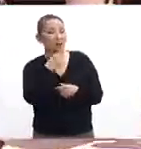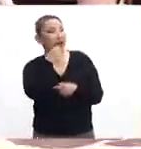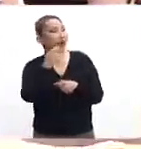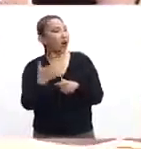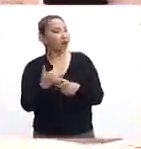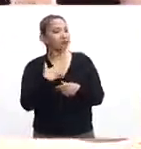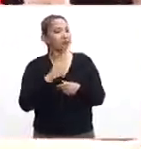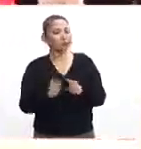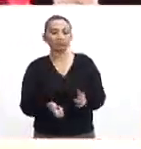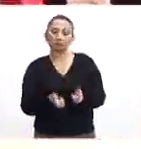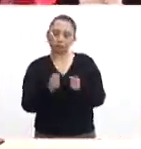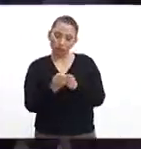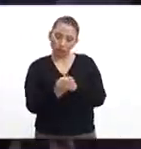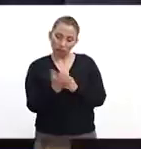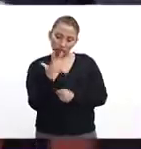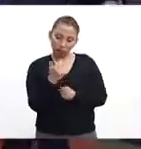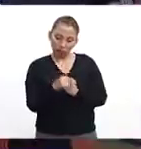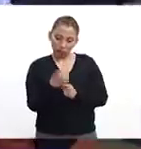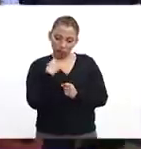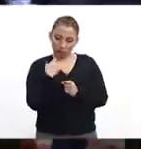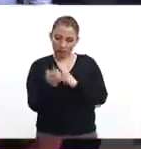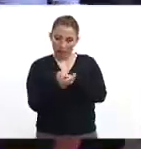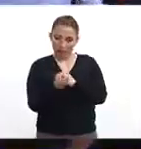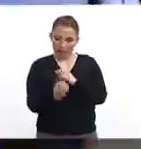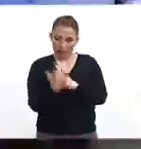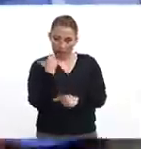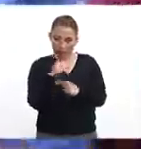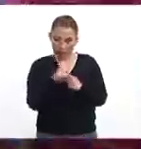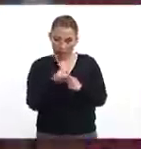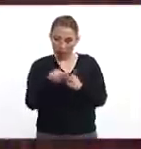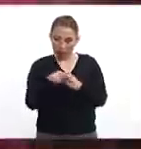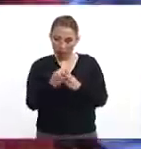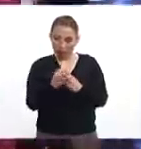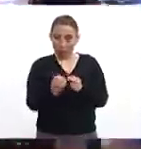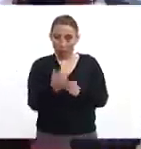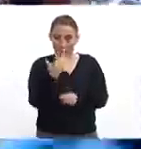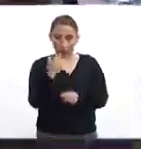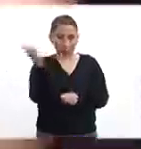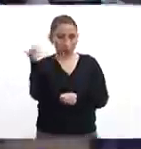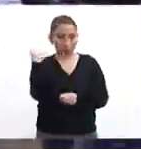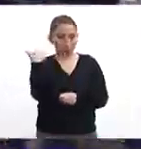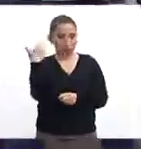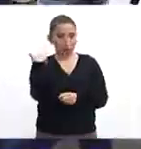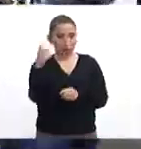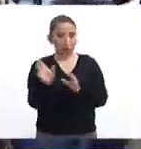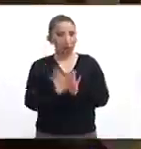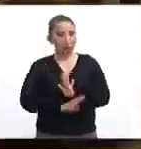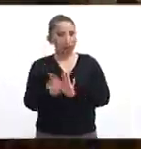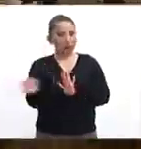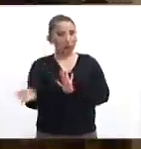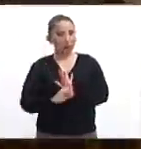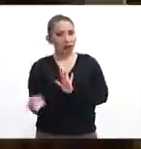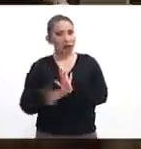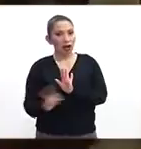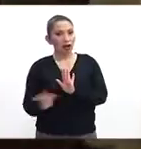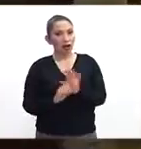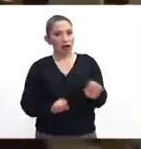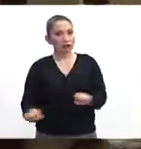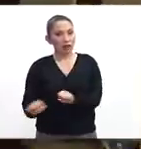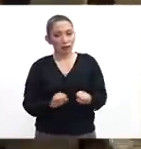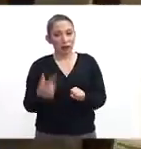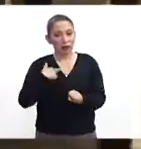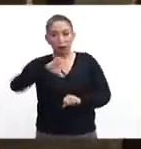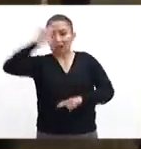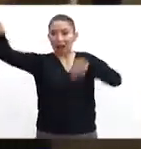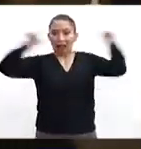leyó un mensaje de texto y su mensaje, el sonido de su mensaje era una alerta sísmica.